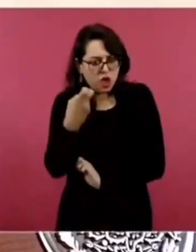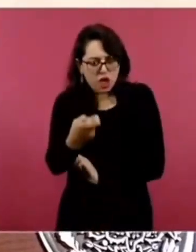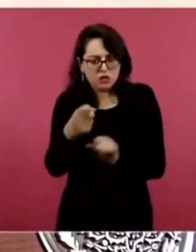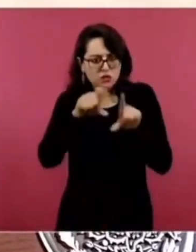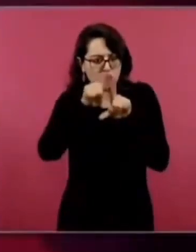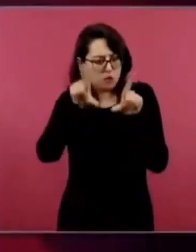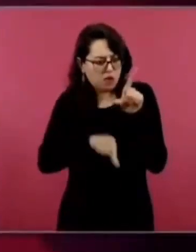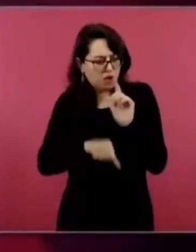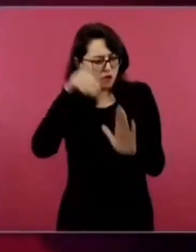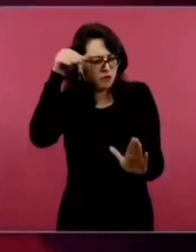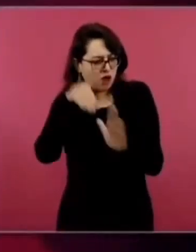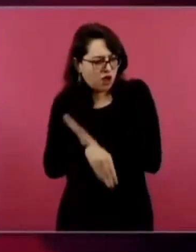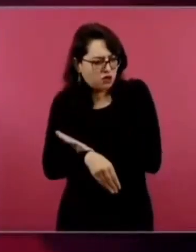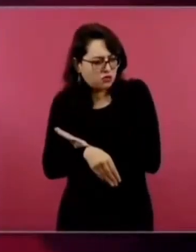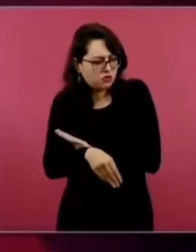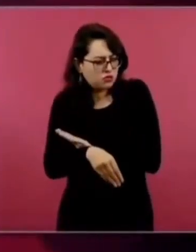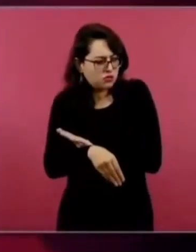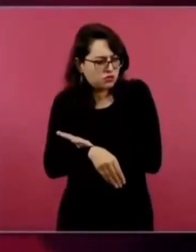¿En qué?